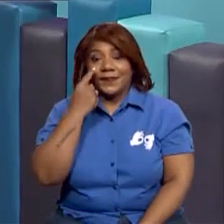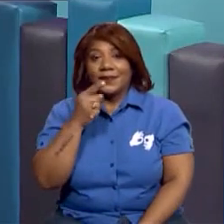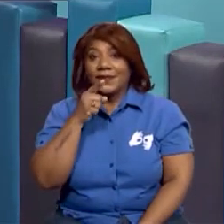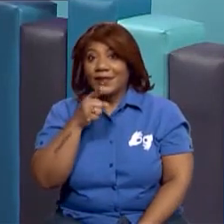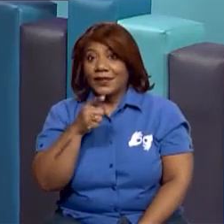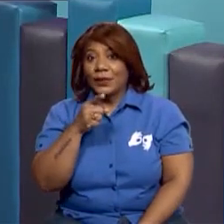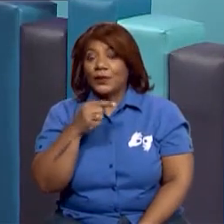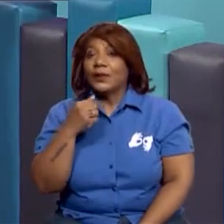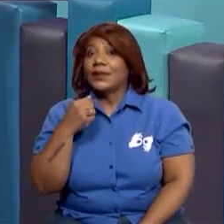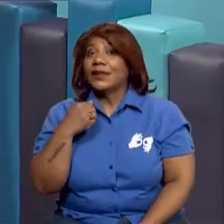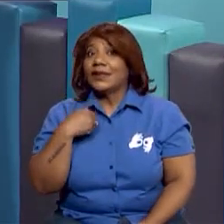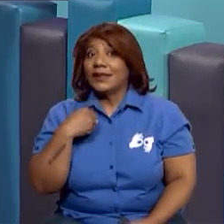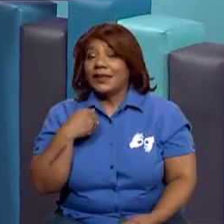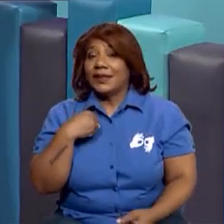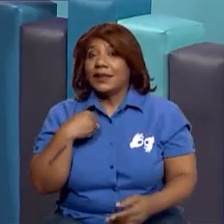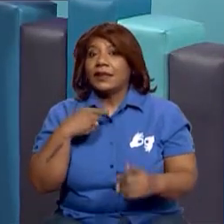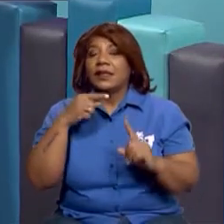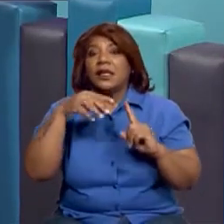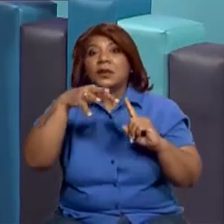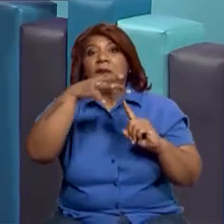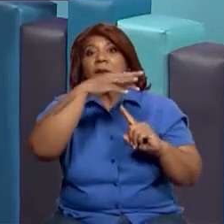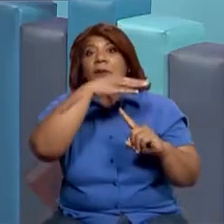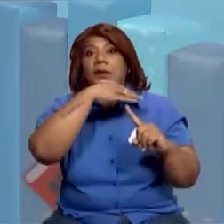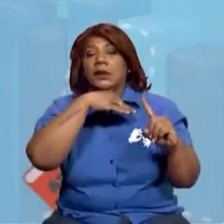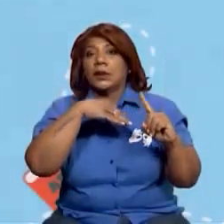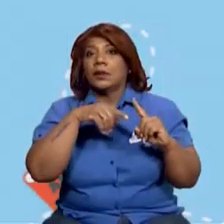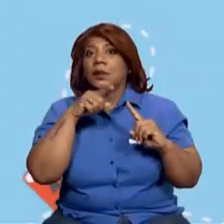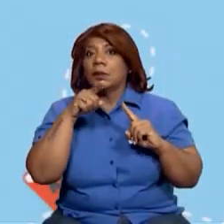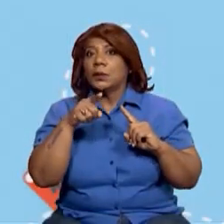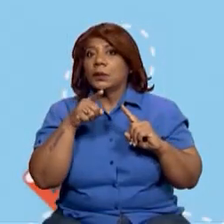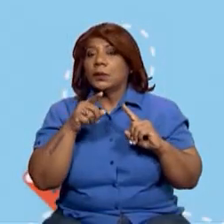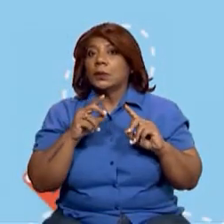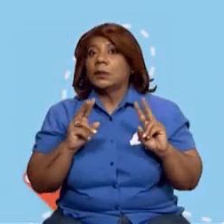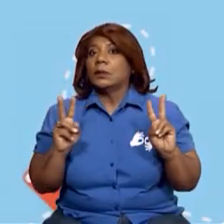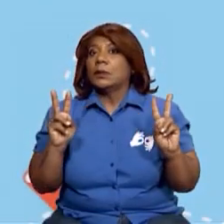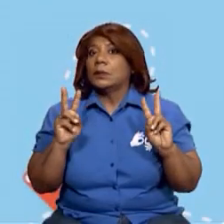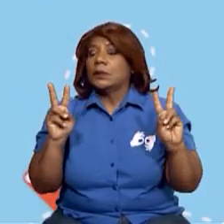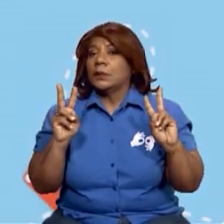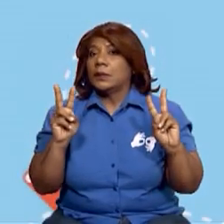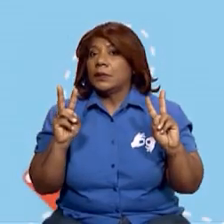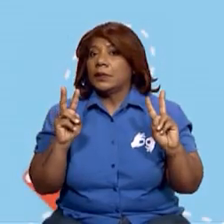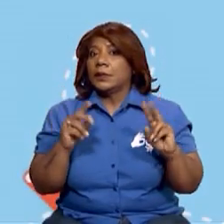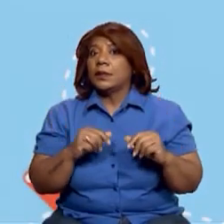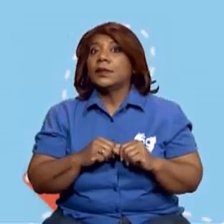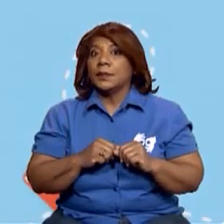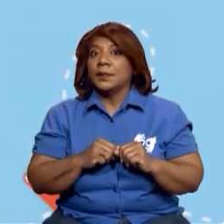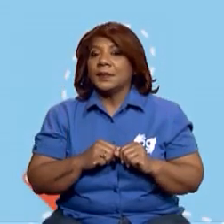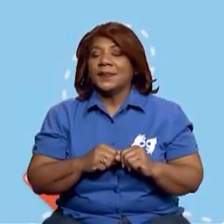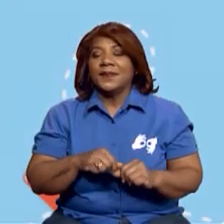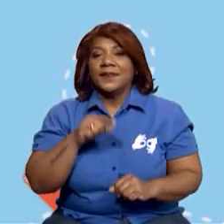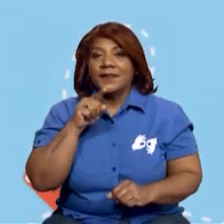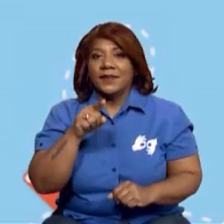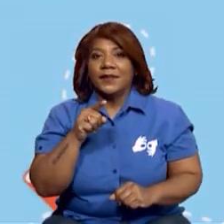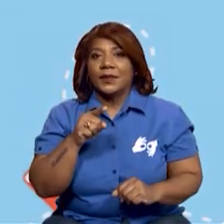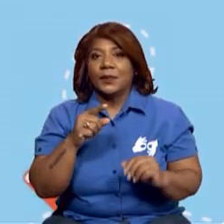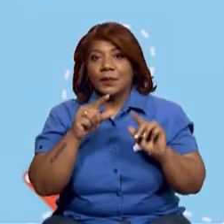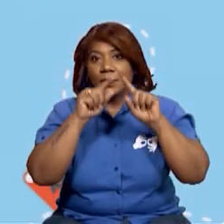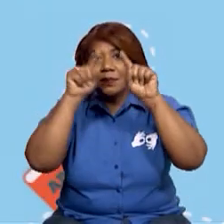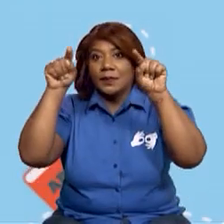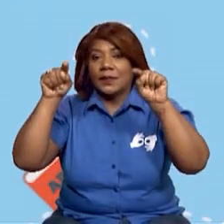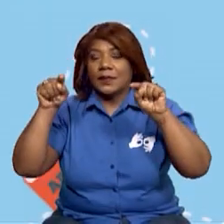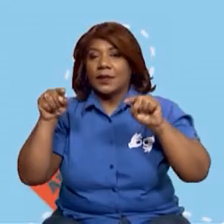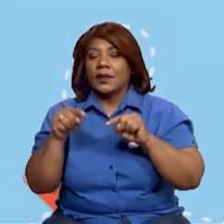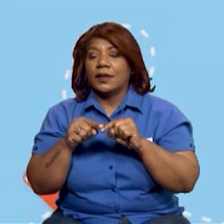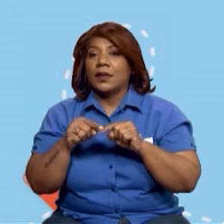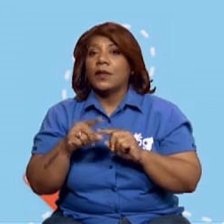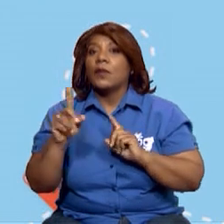descripción de tu entorno, donde tú vives. Aquí te invito a que en ella pongas cuáles